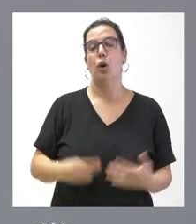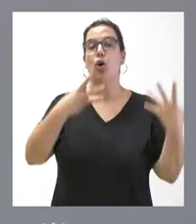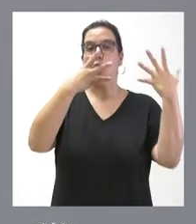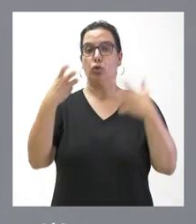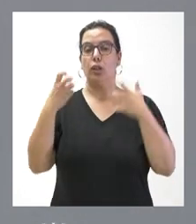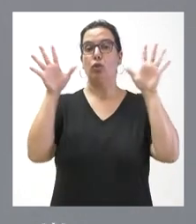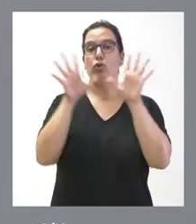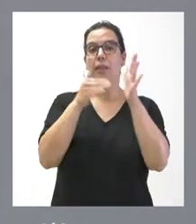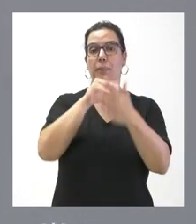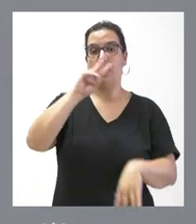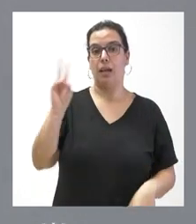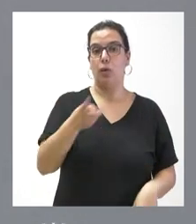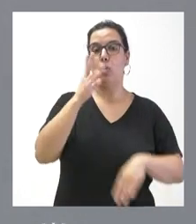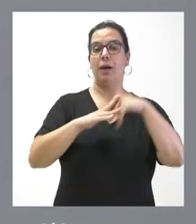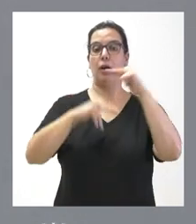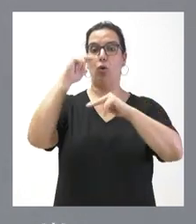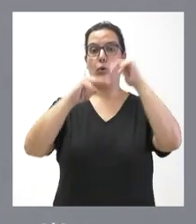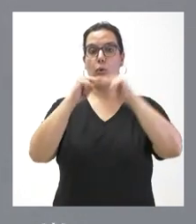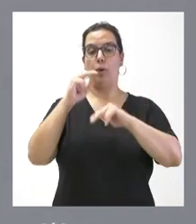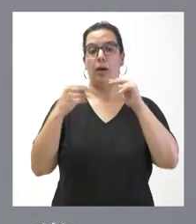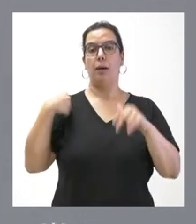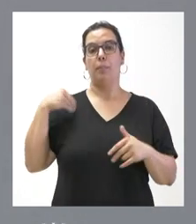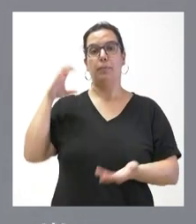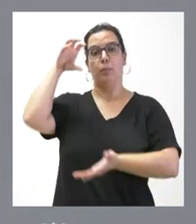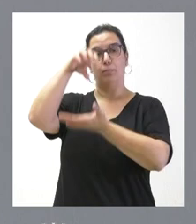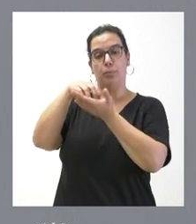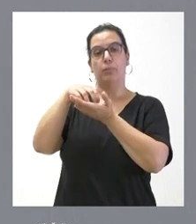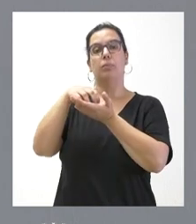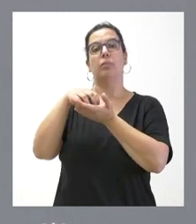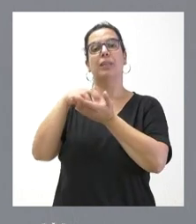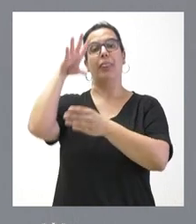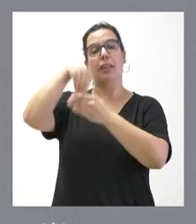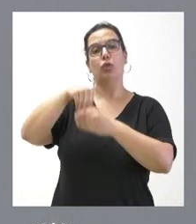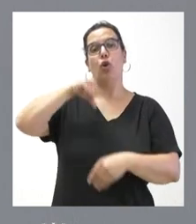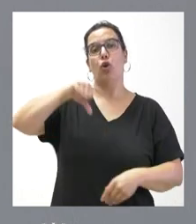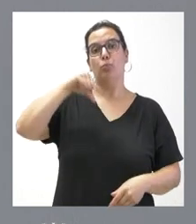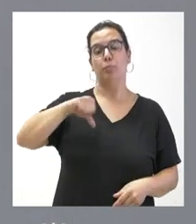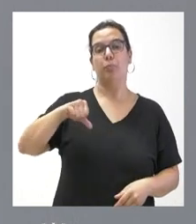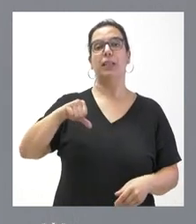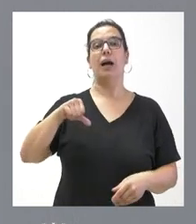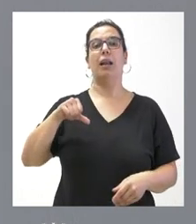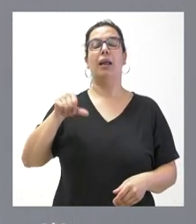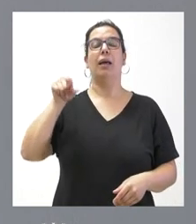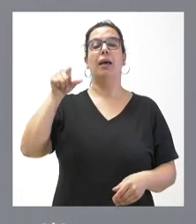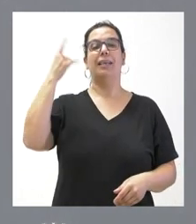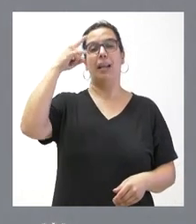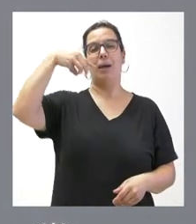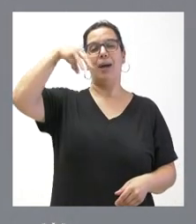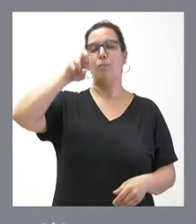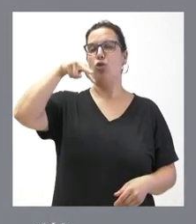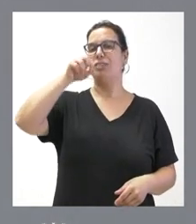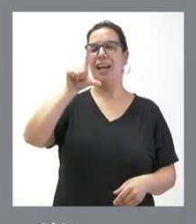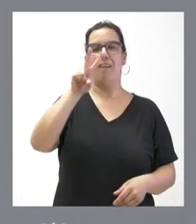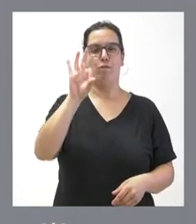810.000 euros para obras de construcción de un emisario de ahogas en el Hospital Los Montalvos de Salamanca. En conjunto, las actuaciones